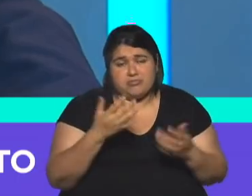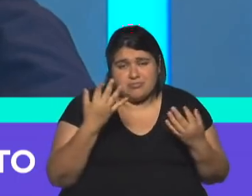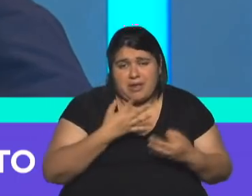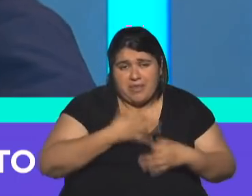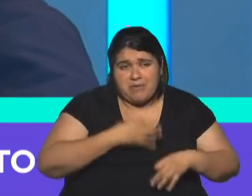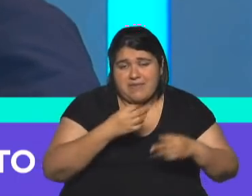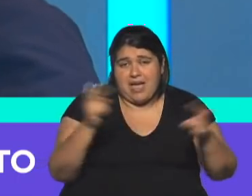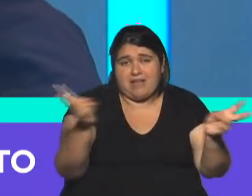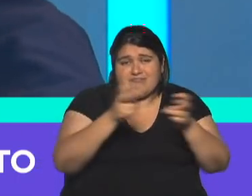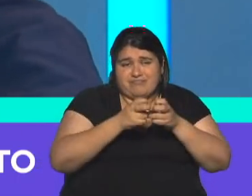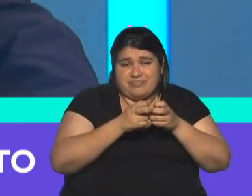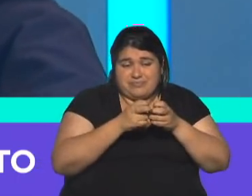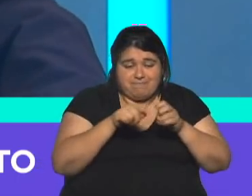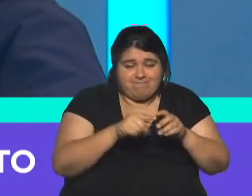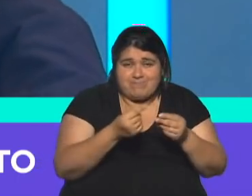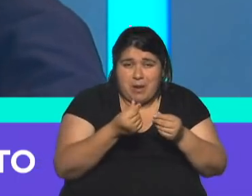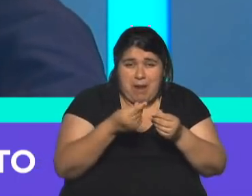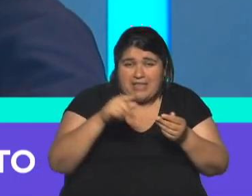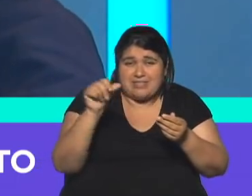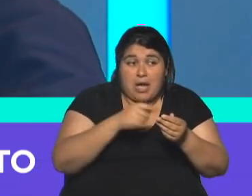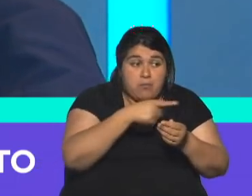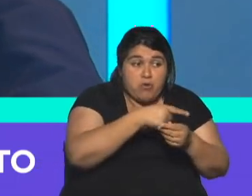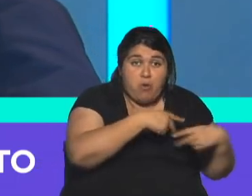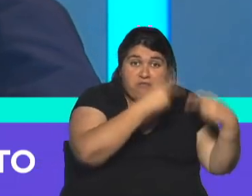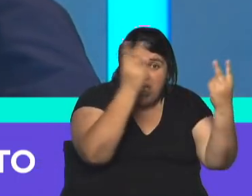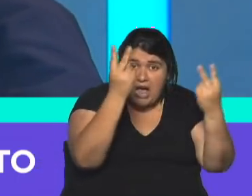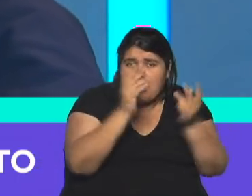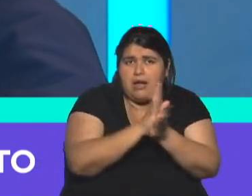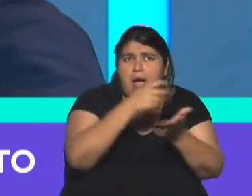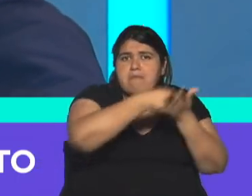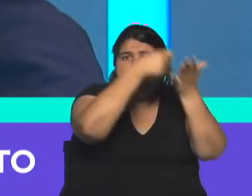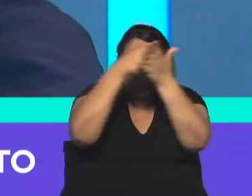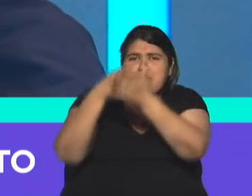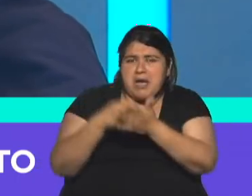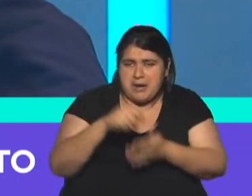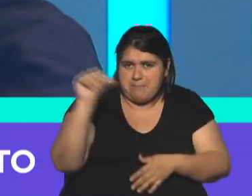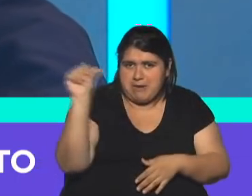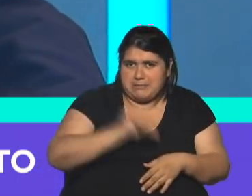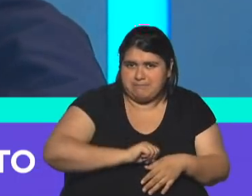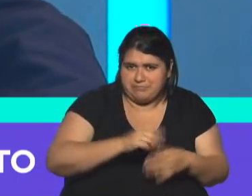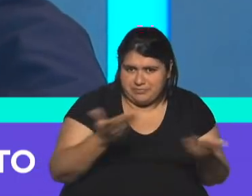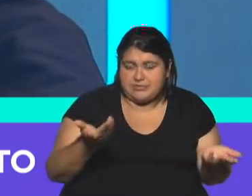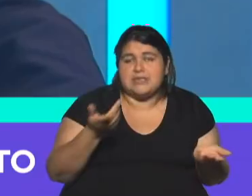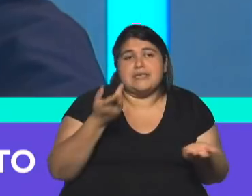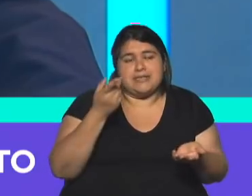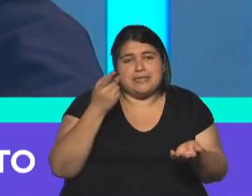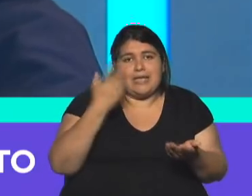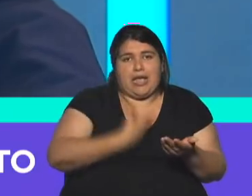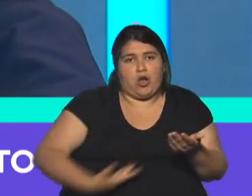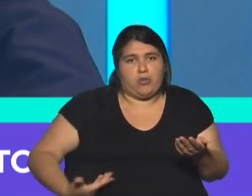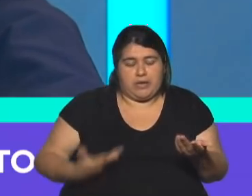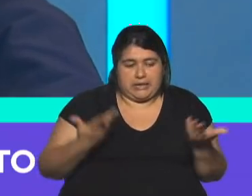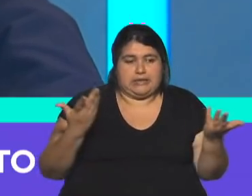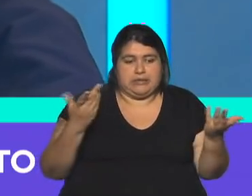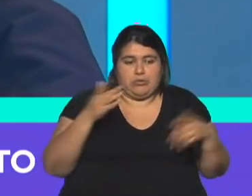pagar esto. Digamos, este problema de los dólares viene de hace rato. Yo te diría que es la primera medida en la cual el gobierno reconoce que estamos en una crisis